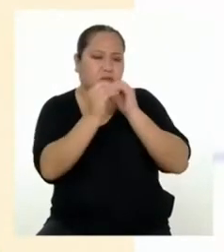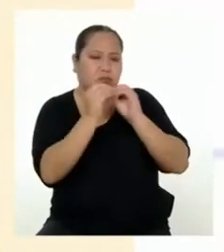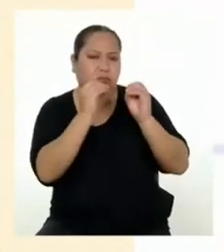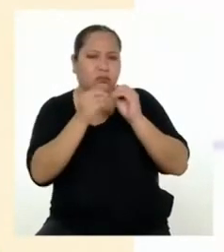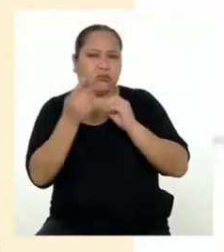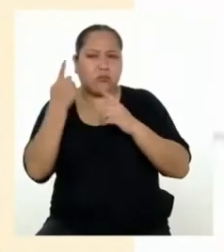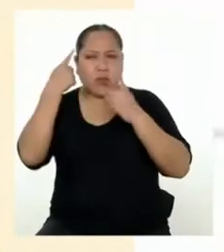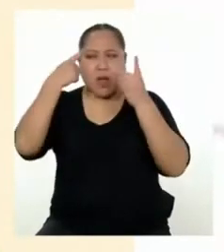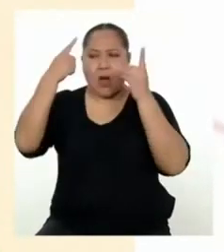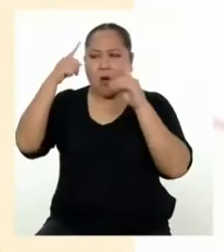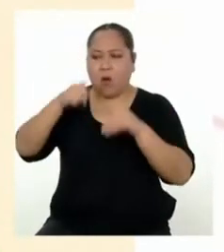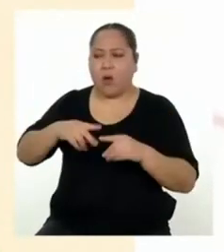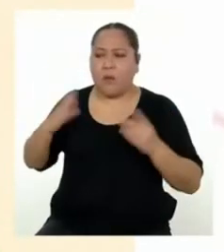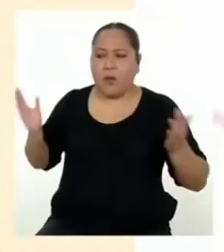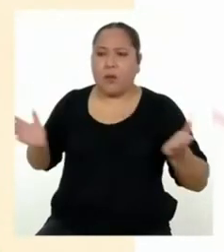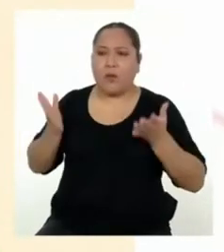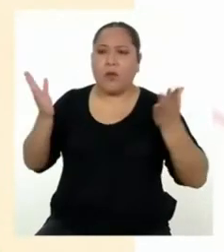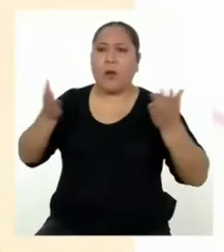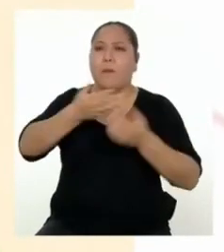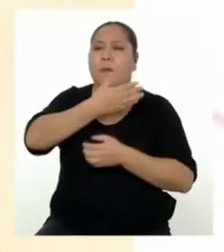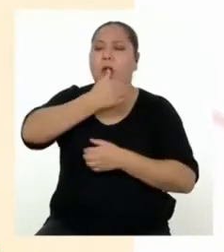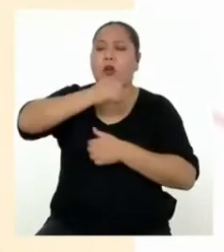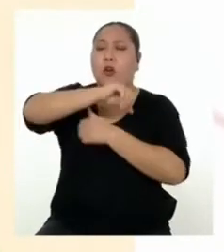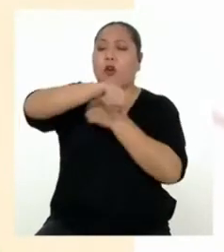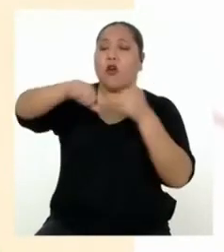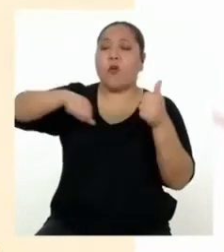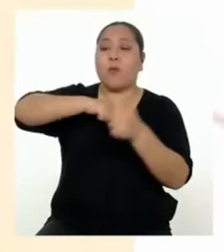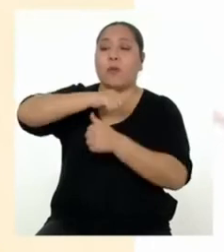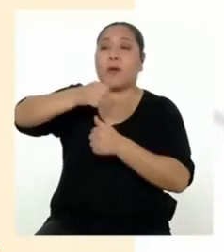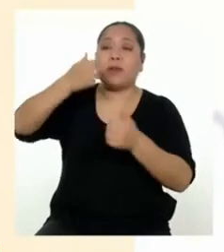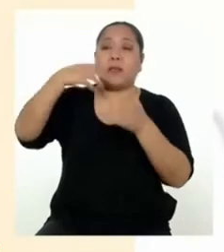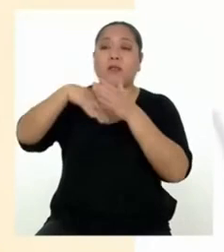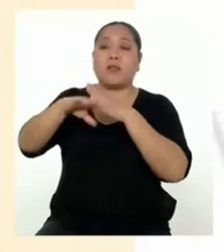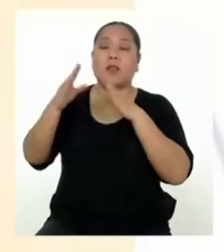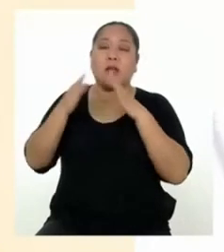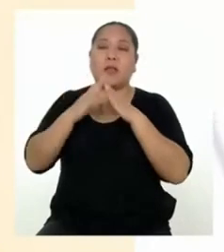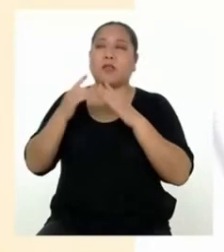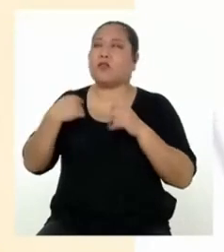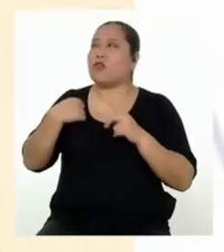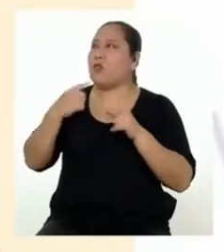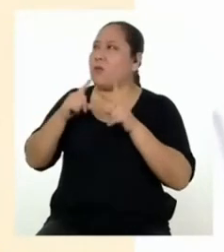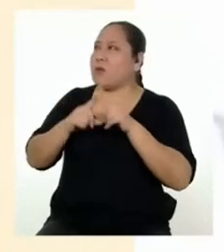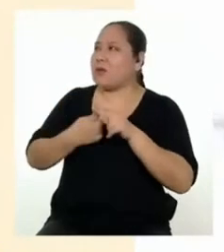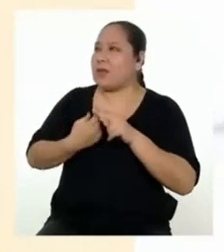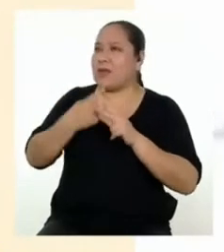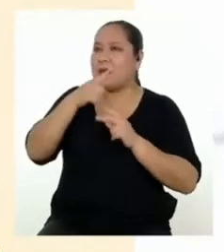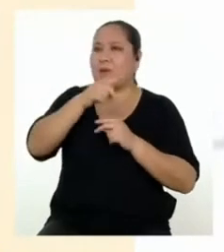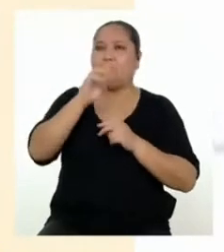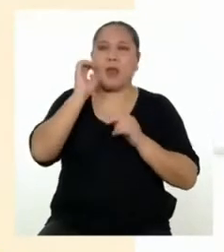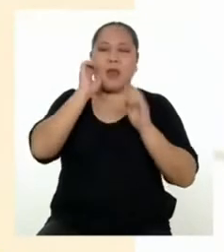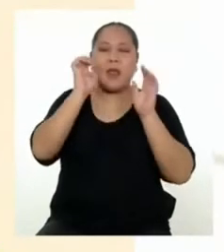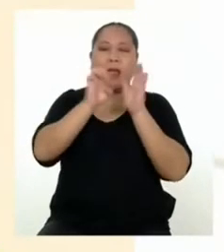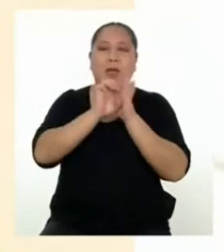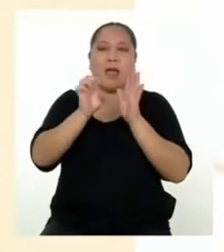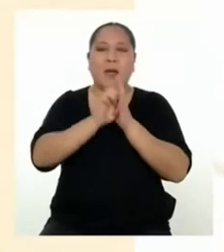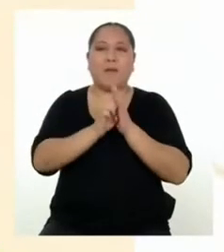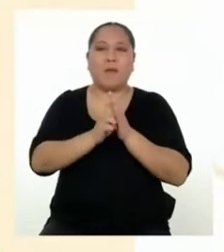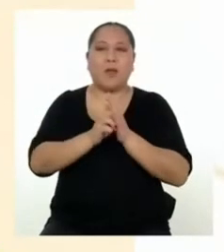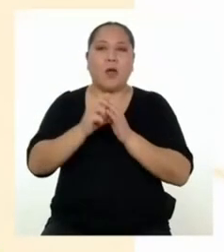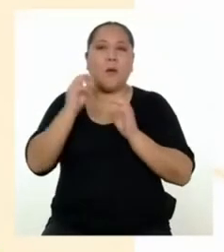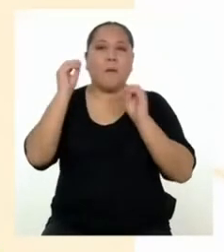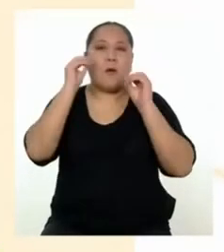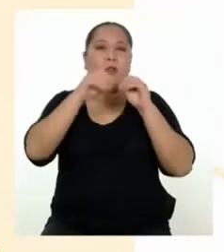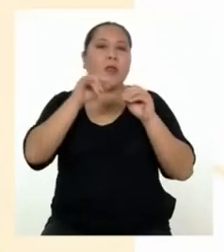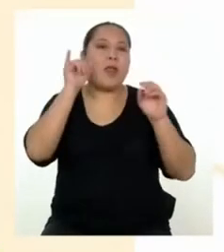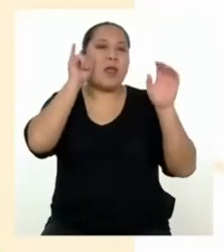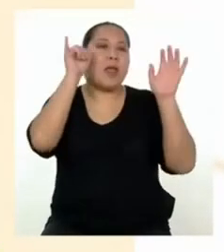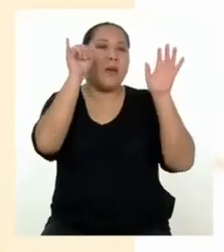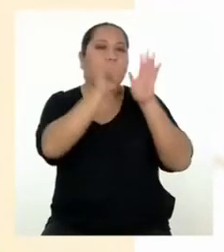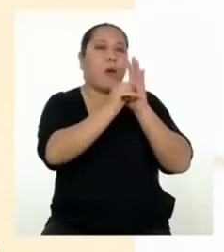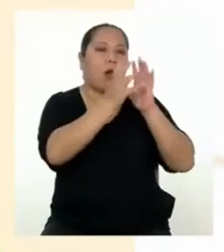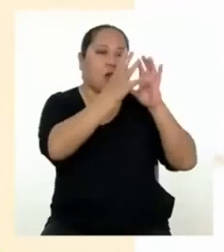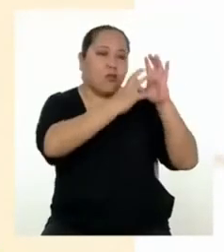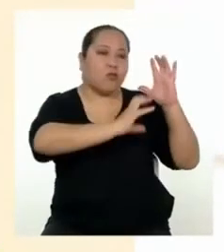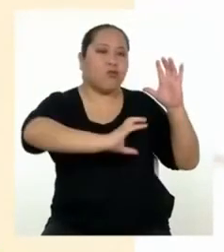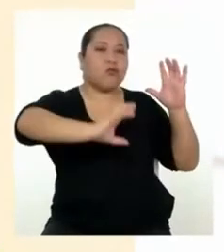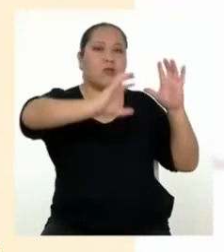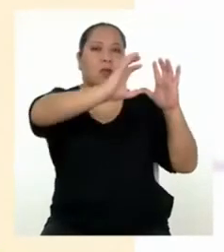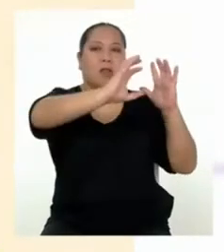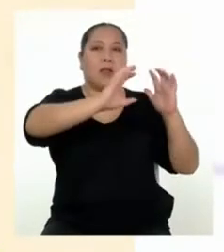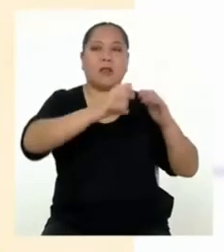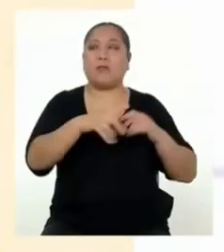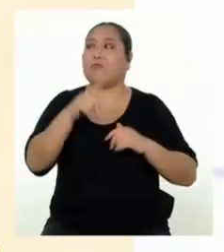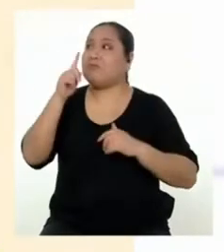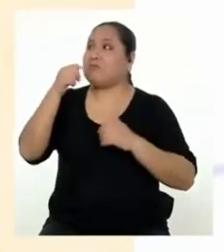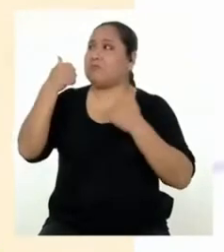nuestros acuerdos para promover una mejor convivencia en el hogar? Empezaría por seguir el ejemplo y poner imágenes junto al texto. ¿No cree?